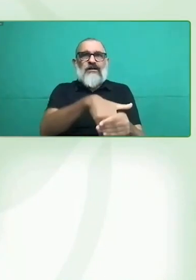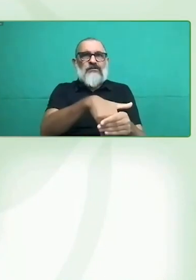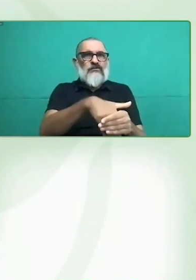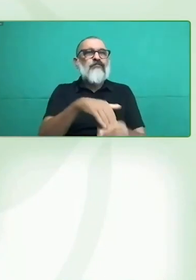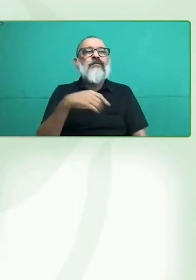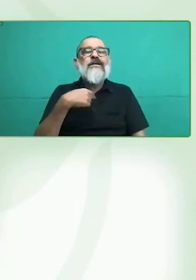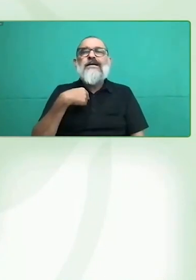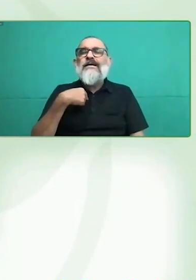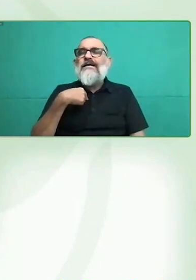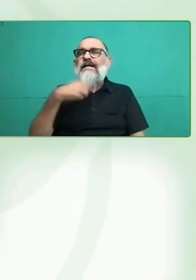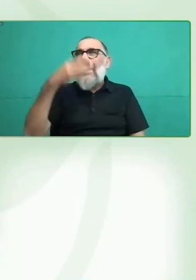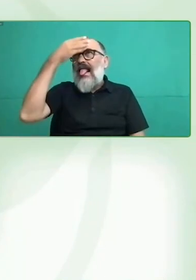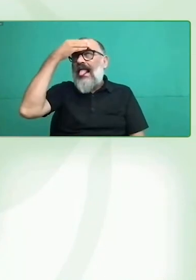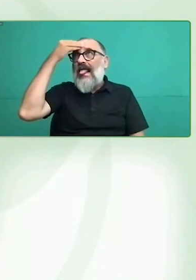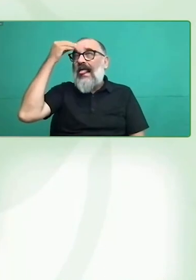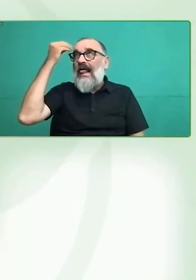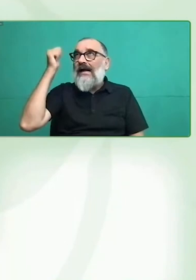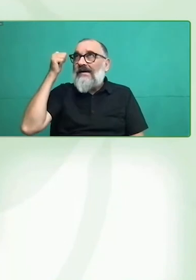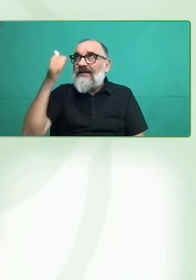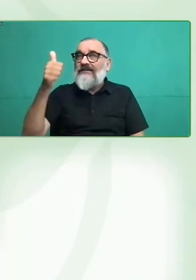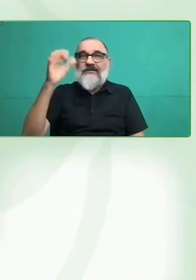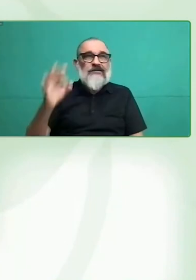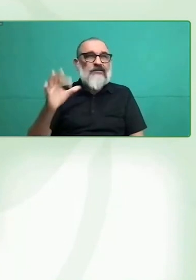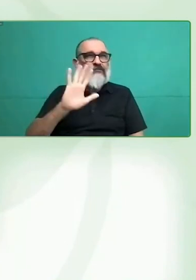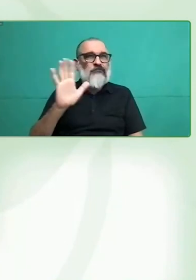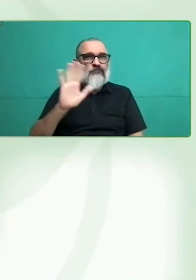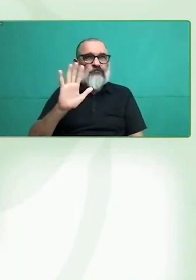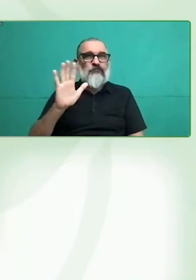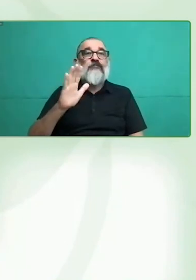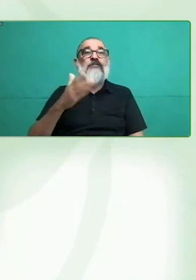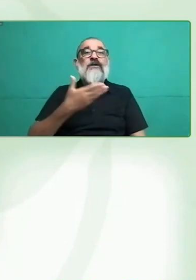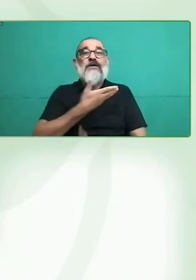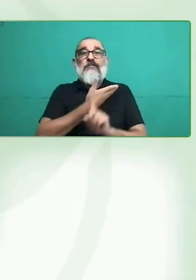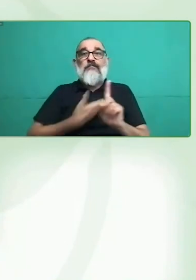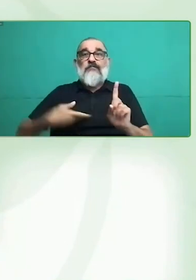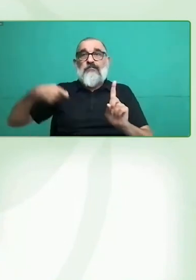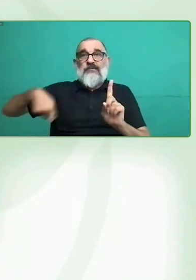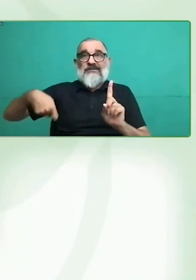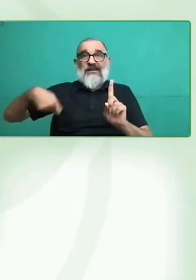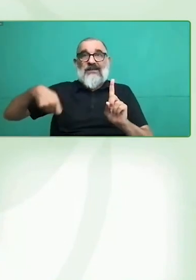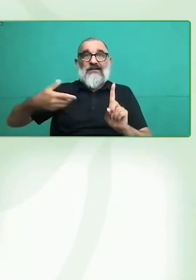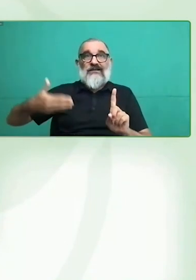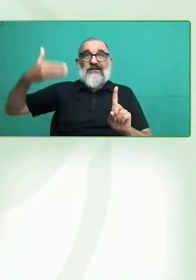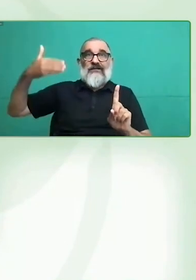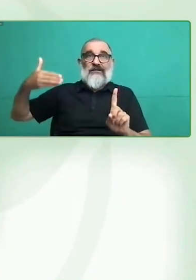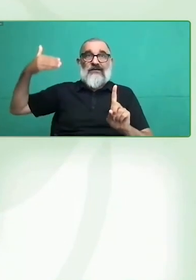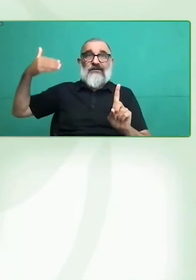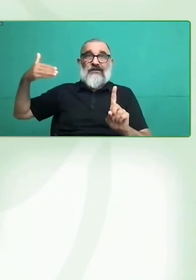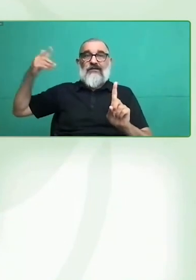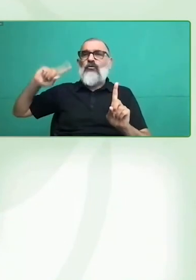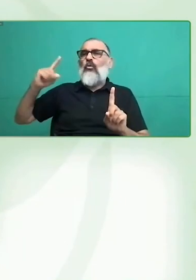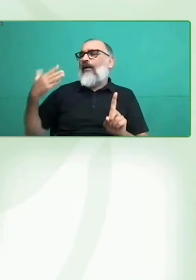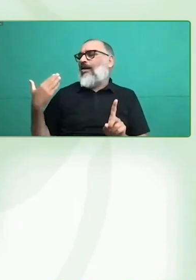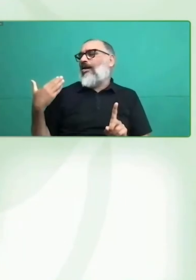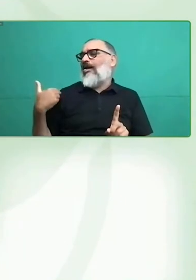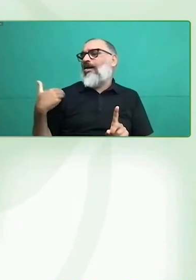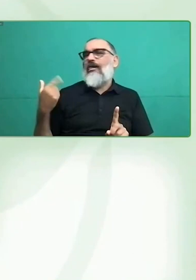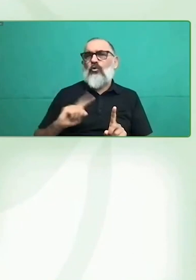generar los espacios para que las personas con discapacidad pudieran sufragar.